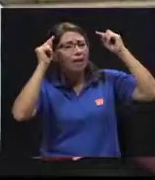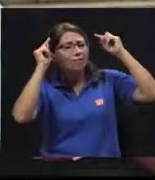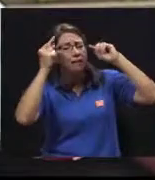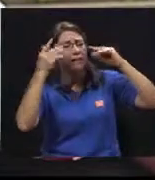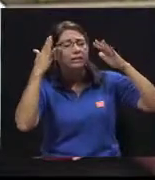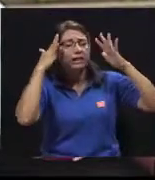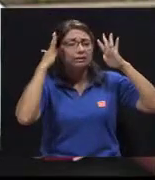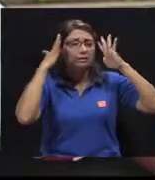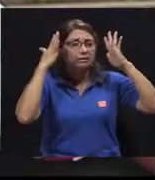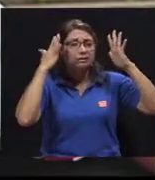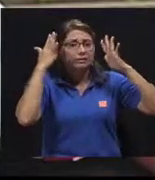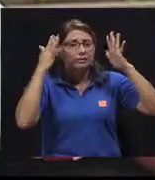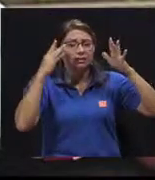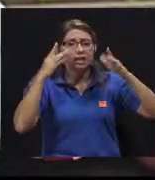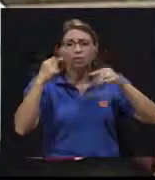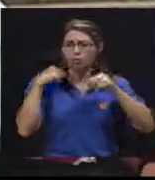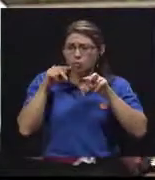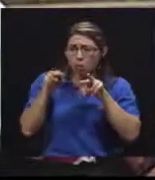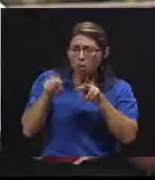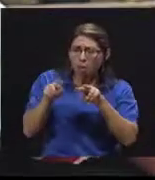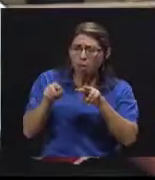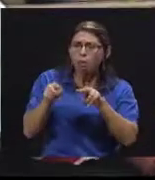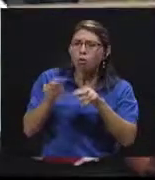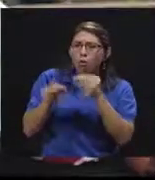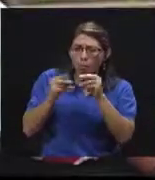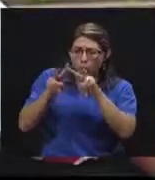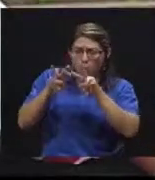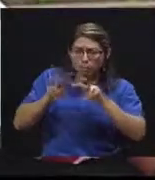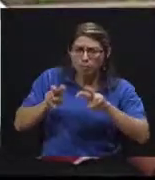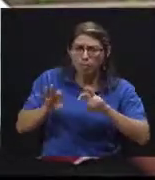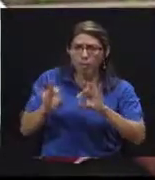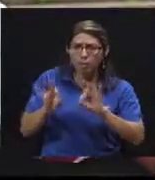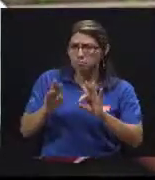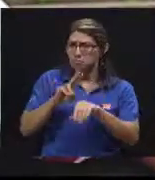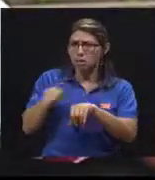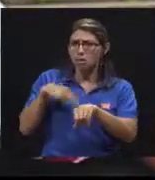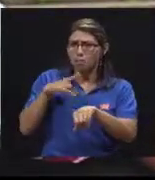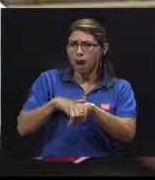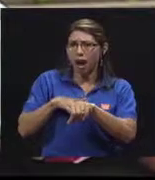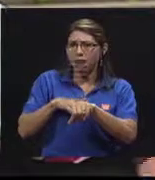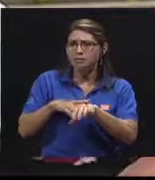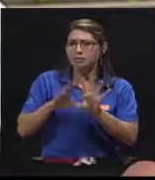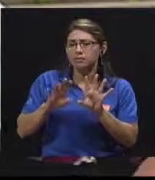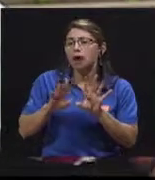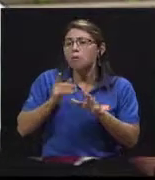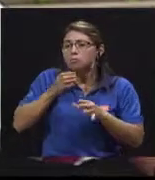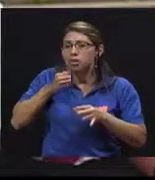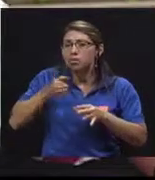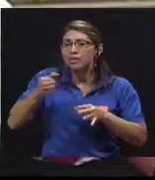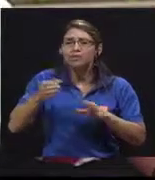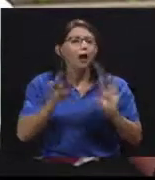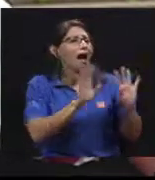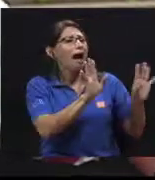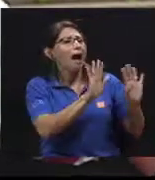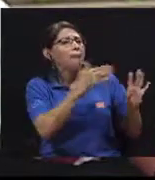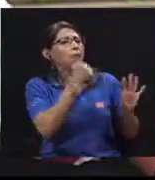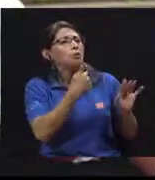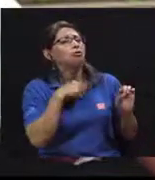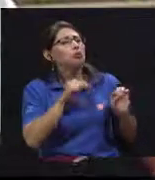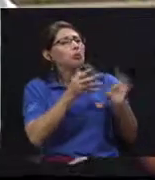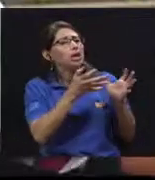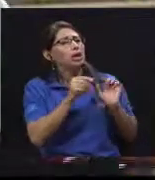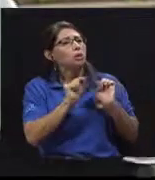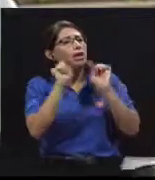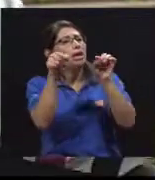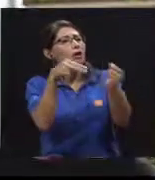de migraña, entonces, le tomo unos los signos vitales, pues, está normal, mire, pues, se le dan ciertas recomendaciones, no es que yo quiera ir al hospital.